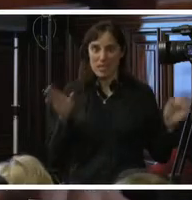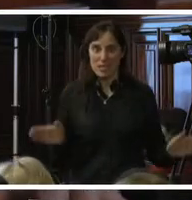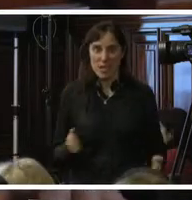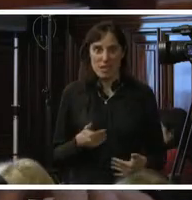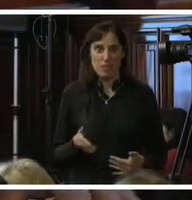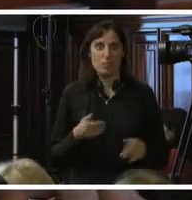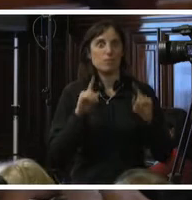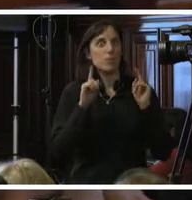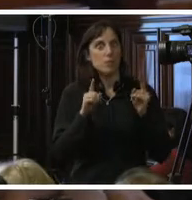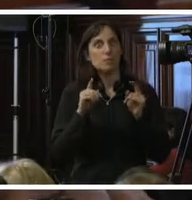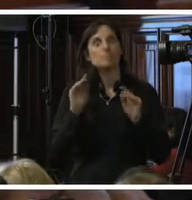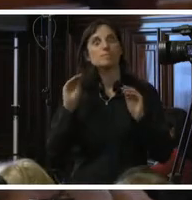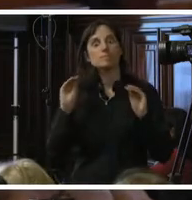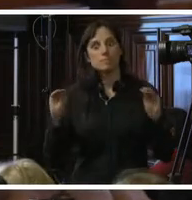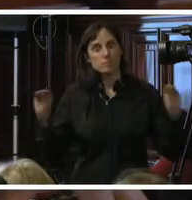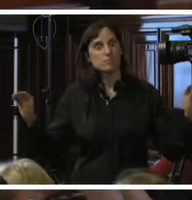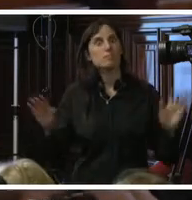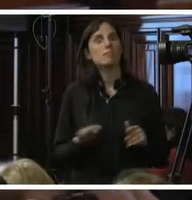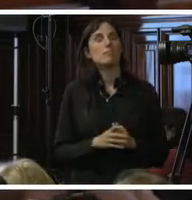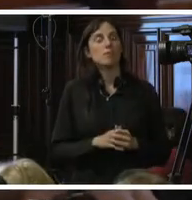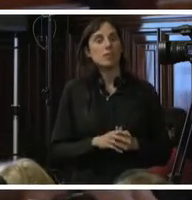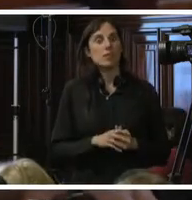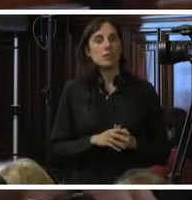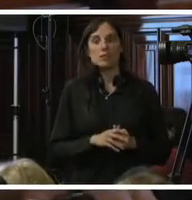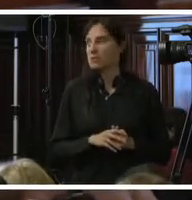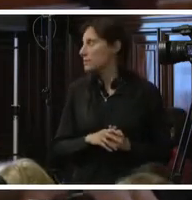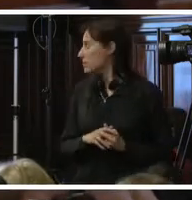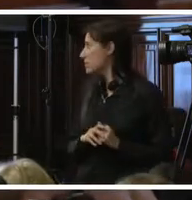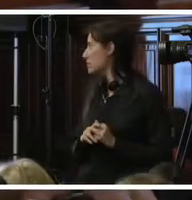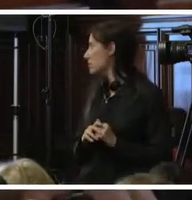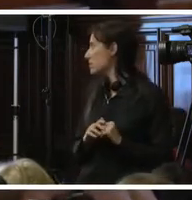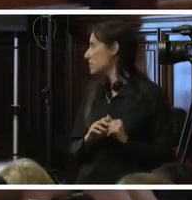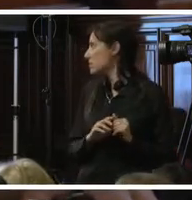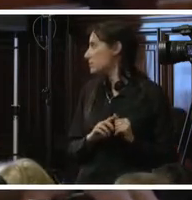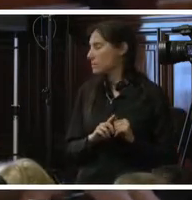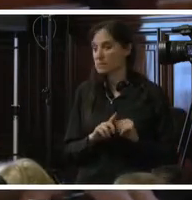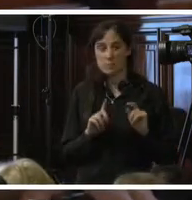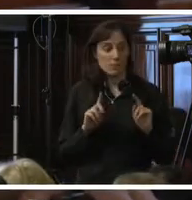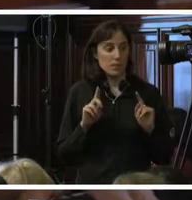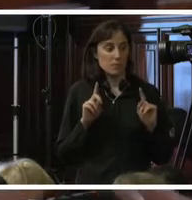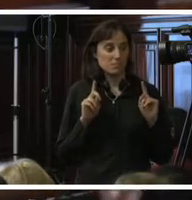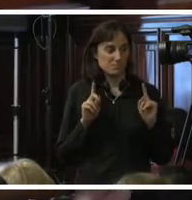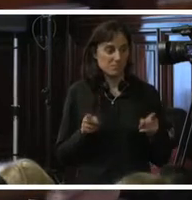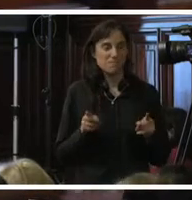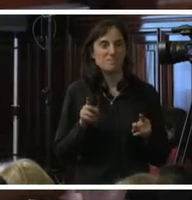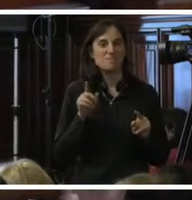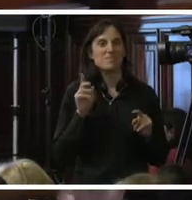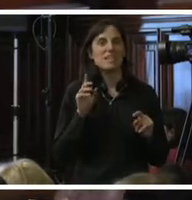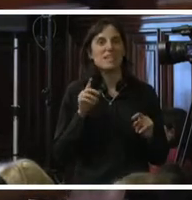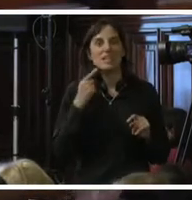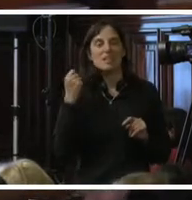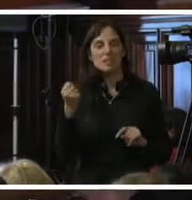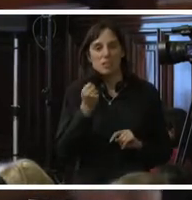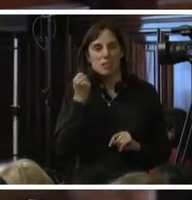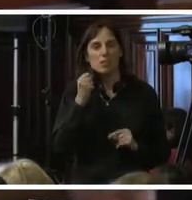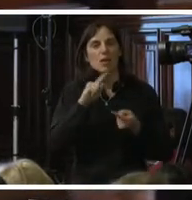invitación sería eso. Y por otro lado, determinar también la relación que